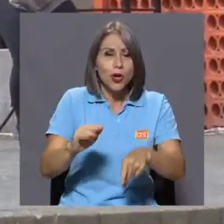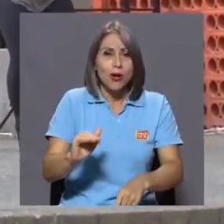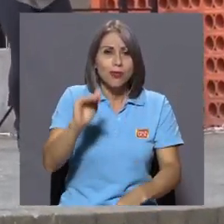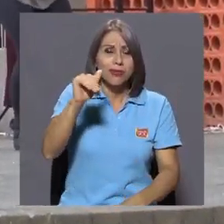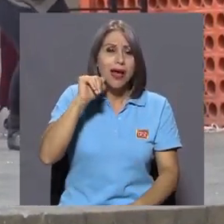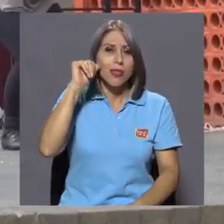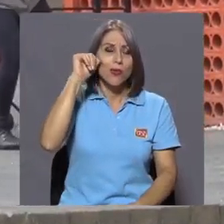¡Gracias! ¡Gracias! ¡Gracias!